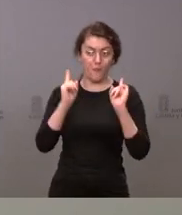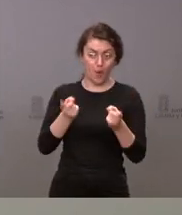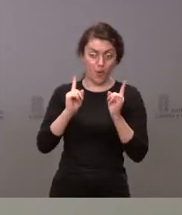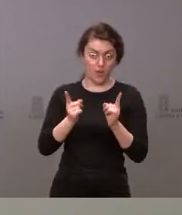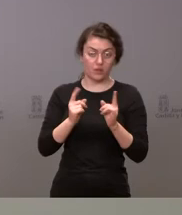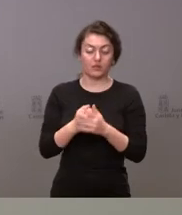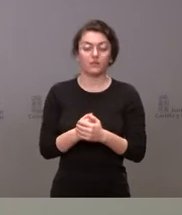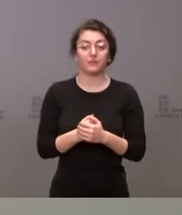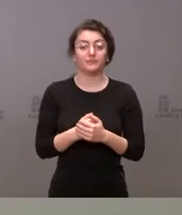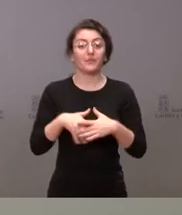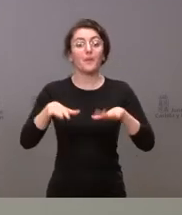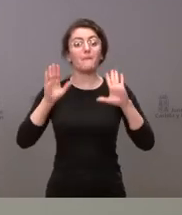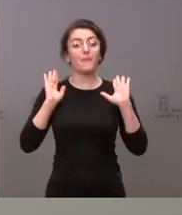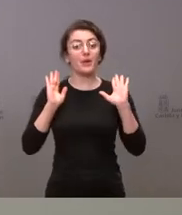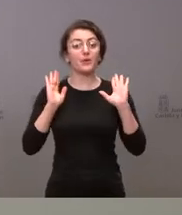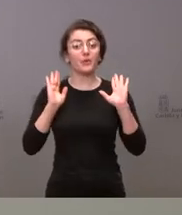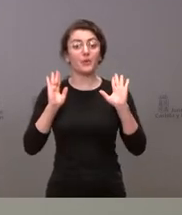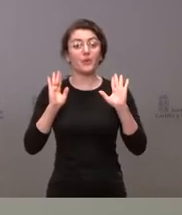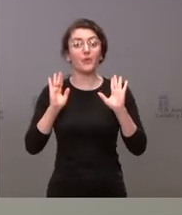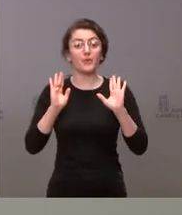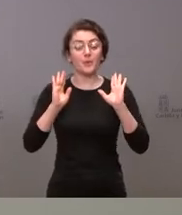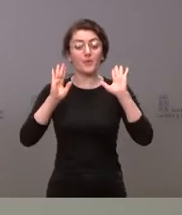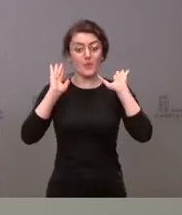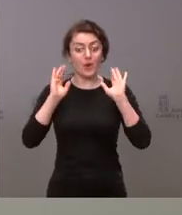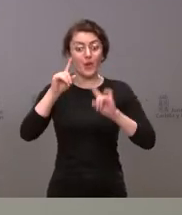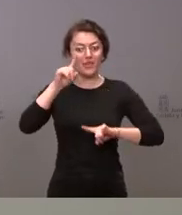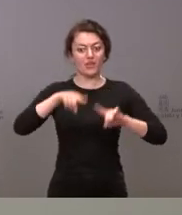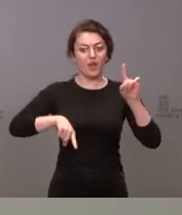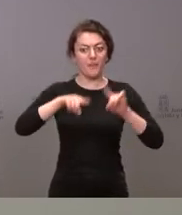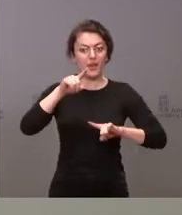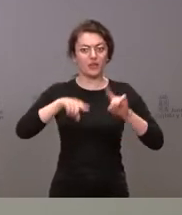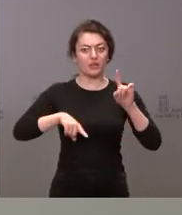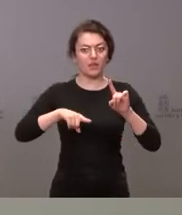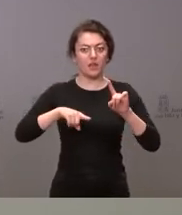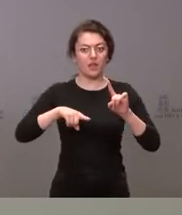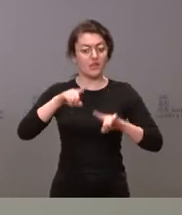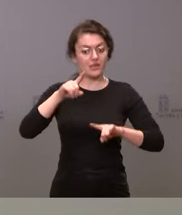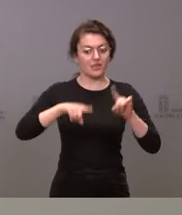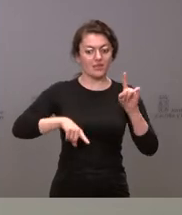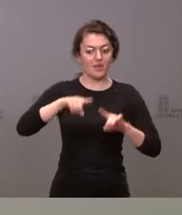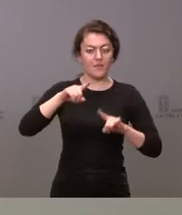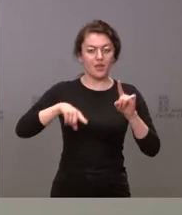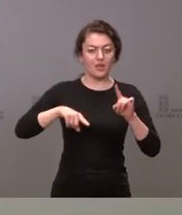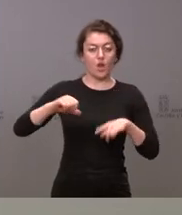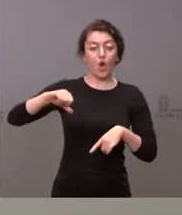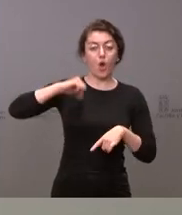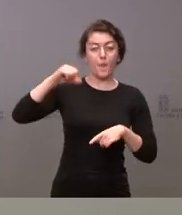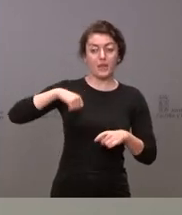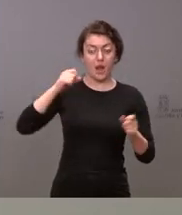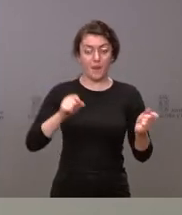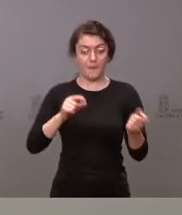cual y a pesar de este volumen de incidencia y en función del nivel de hospitalización y el impacto que tiene esta variante,